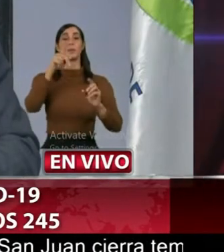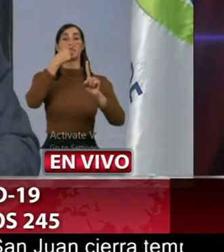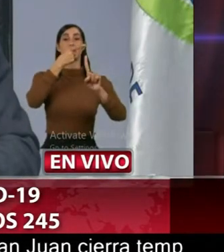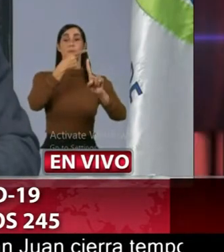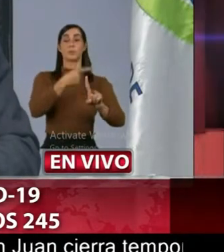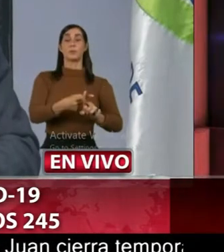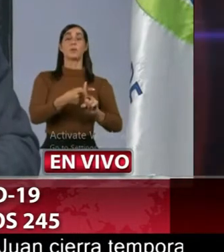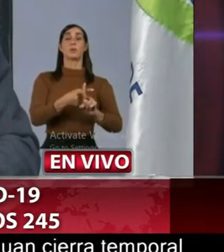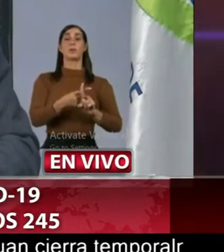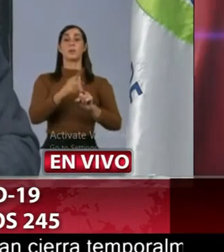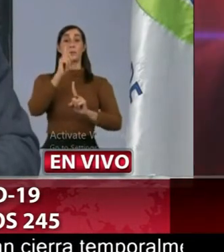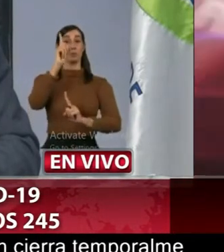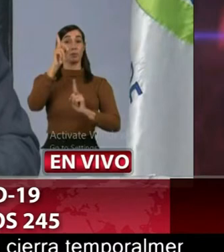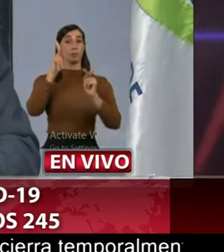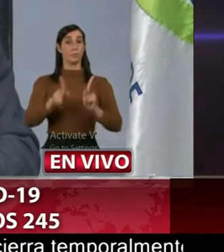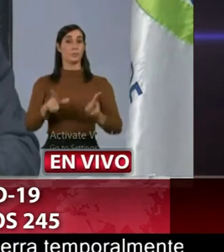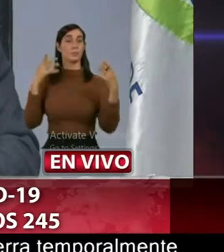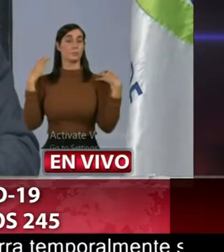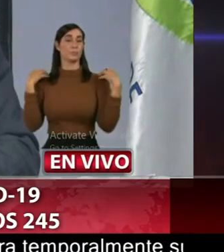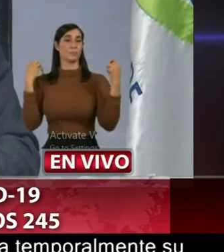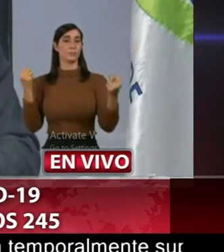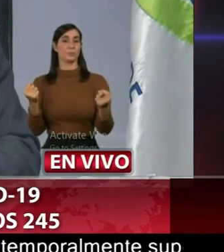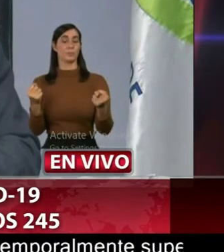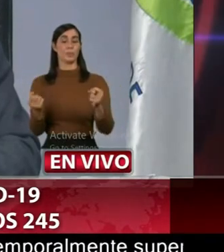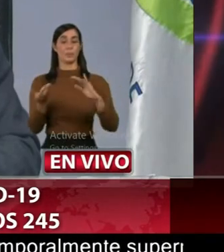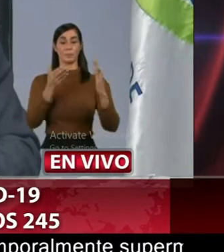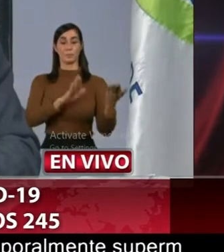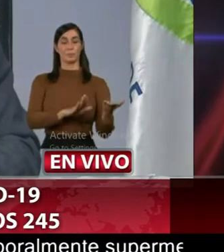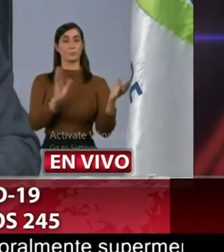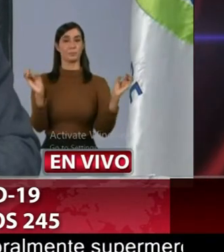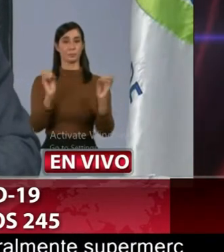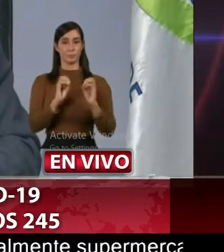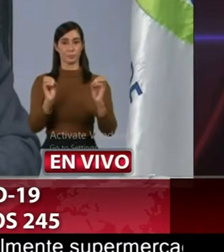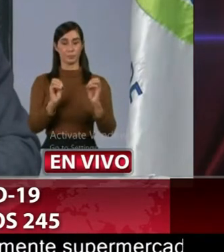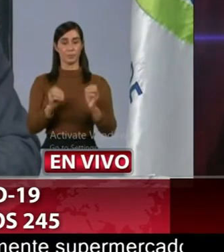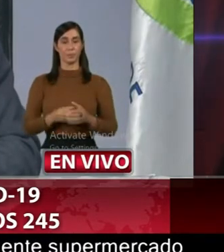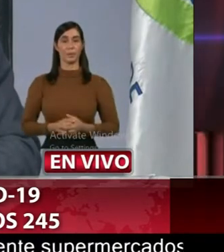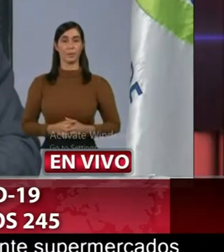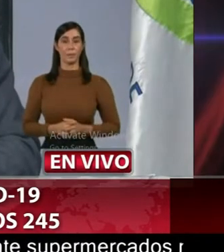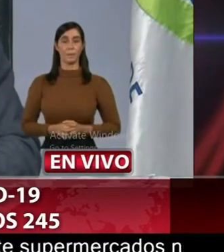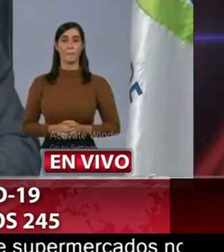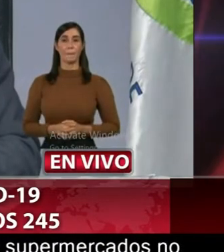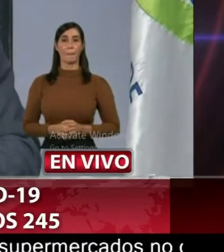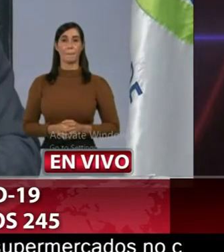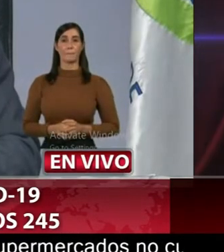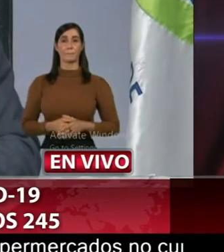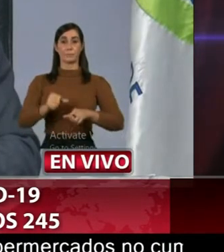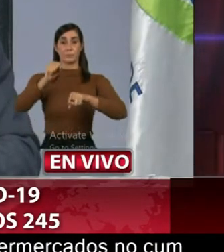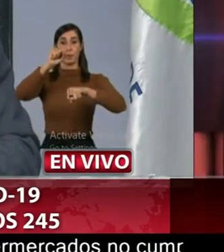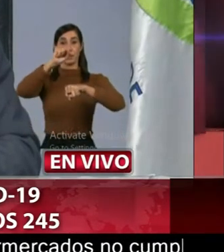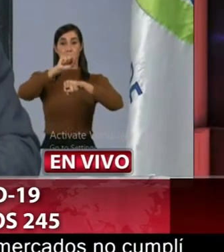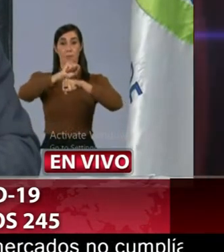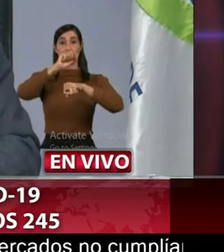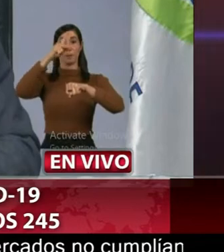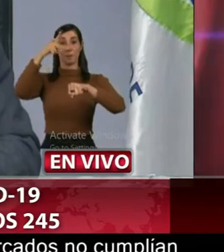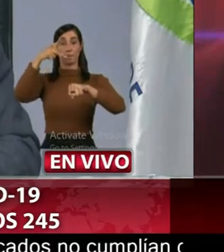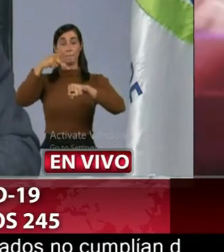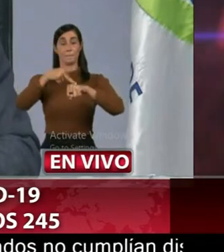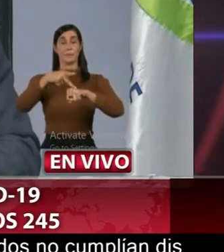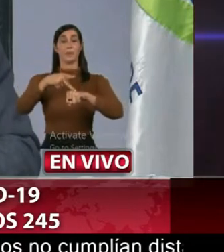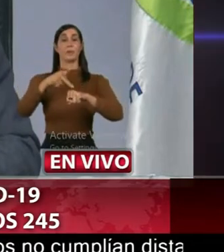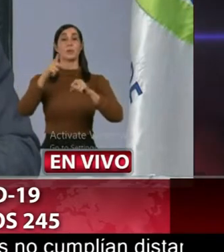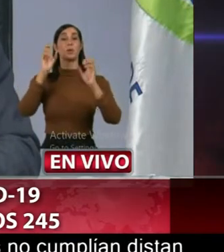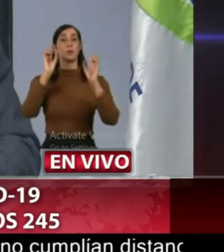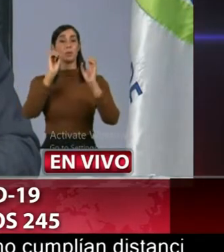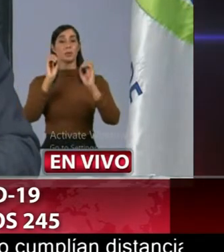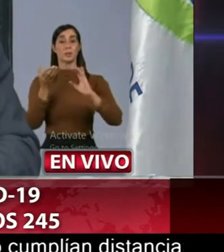positividad uno recuperado cero fallecimiento San Pedro de Macorís cero